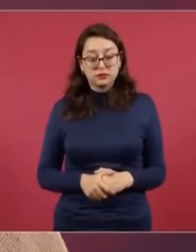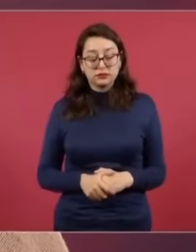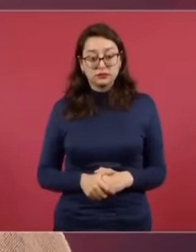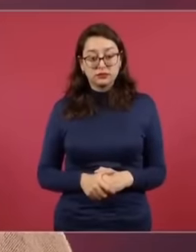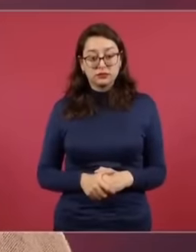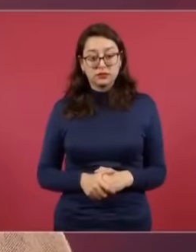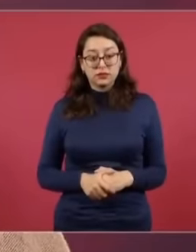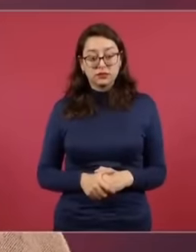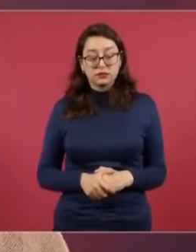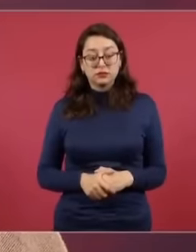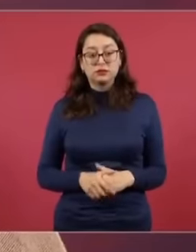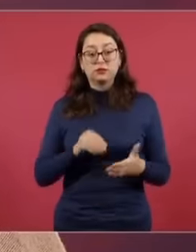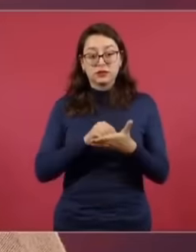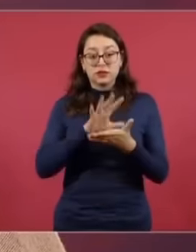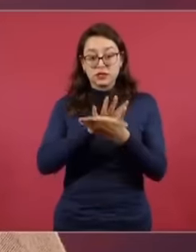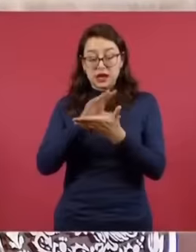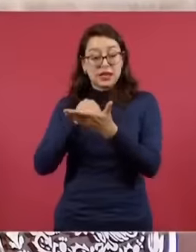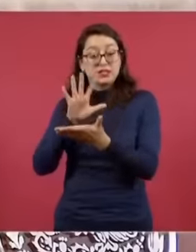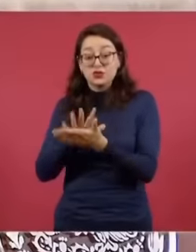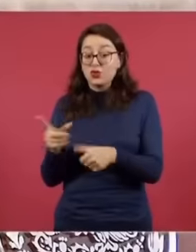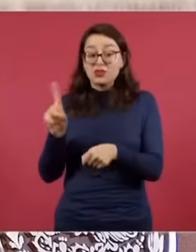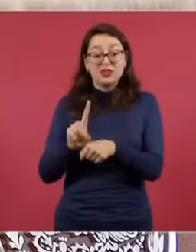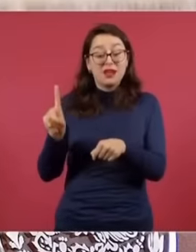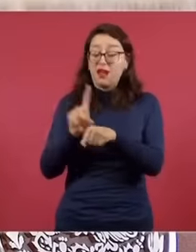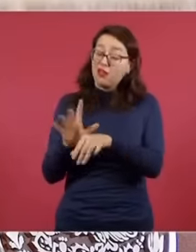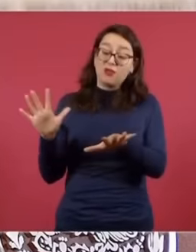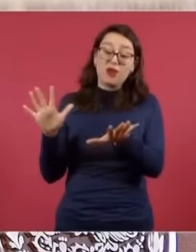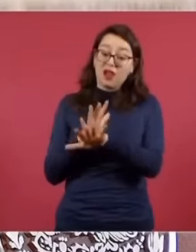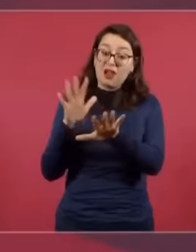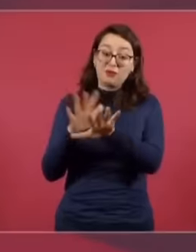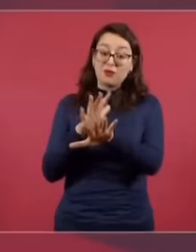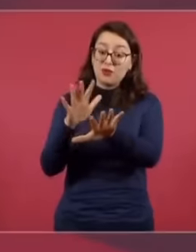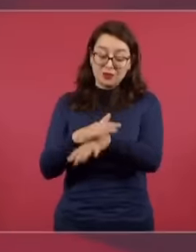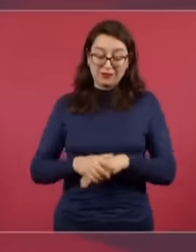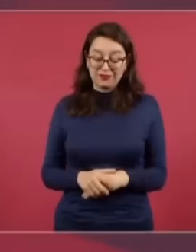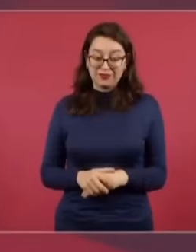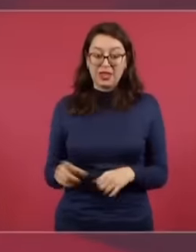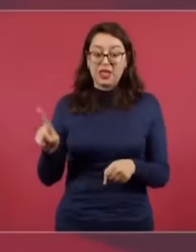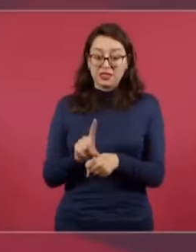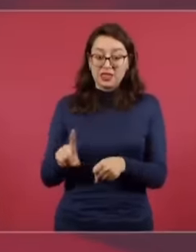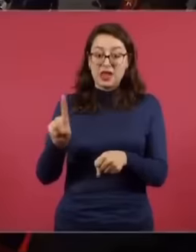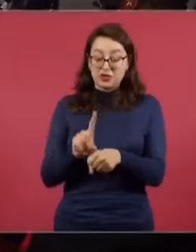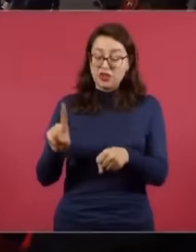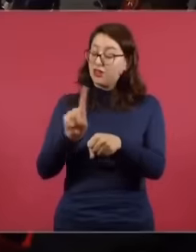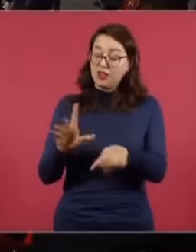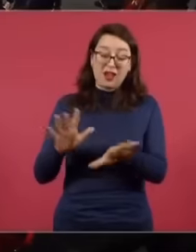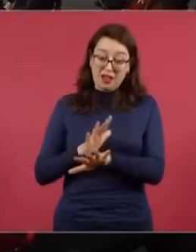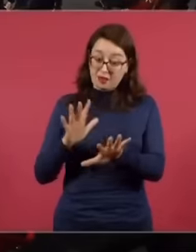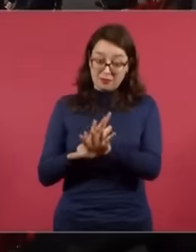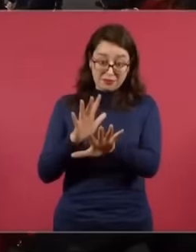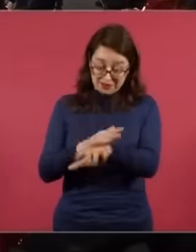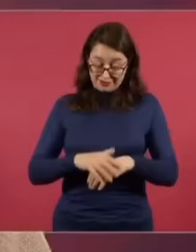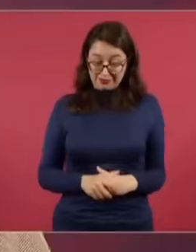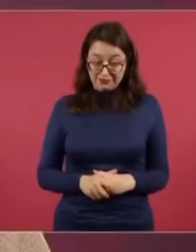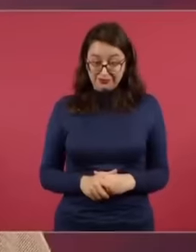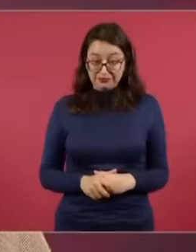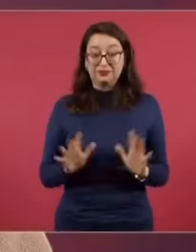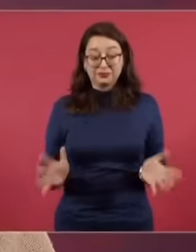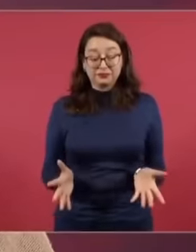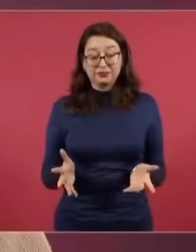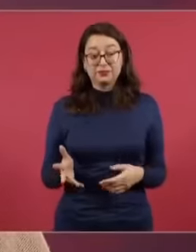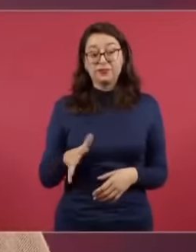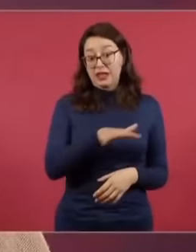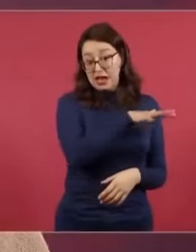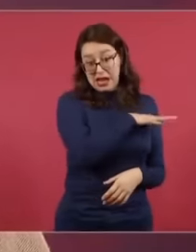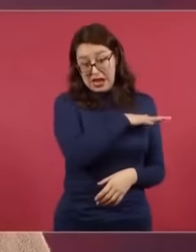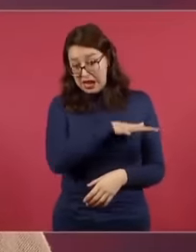El registro tiene movilidad, si ustedes abren el día de hoy es diferente. El ejercicio que se hizo de búsqueda generalizada